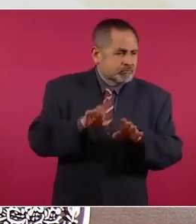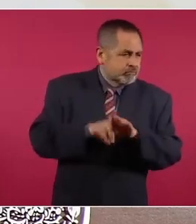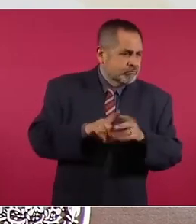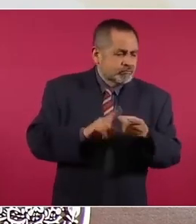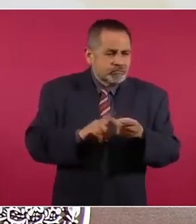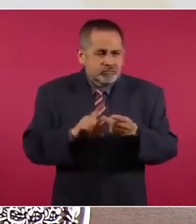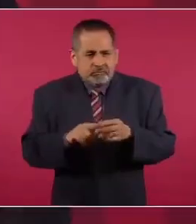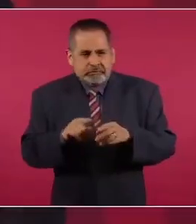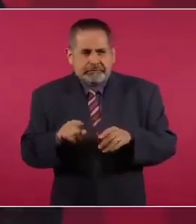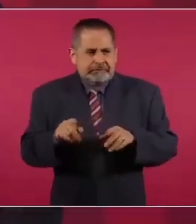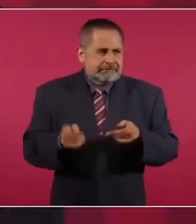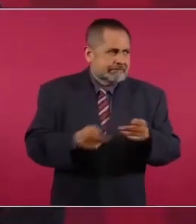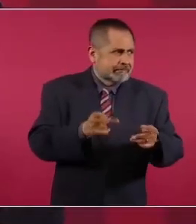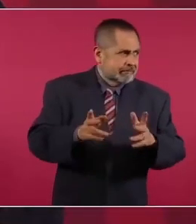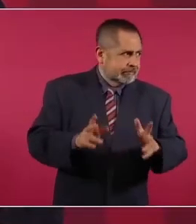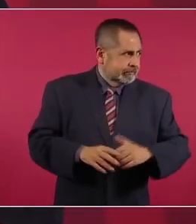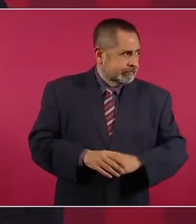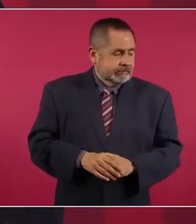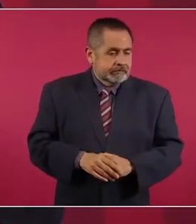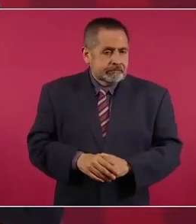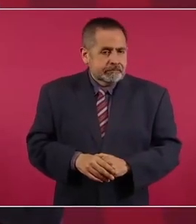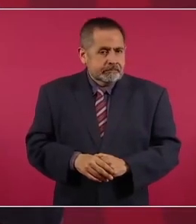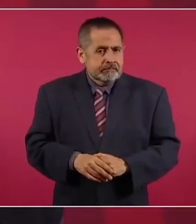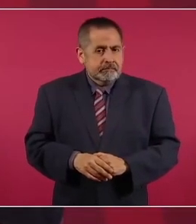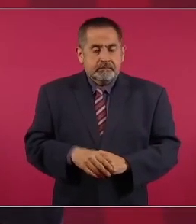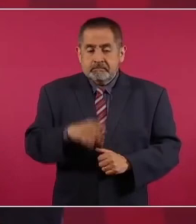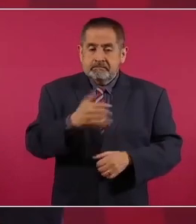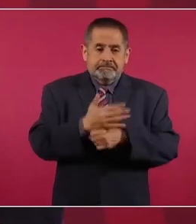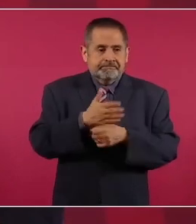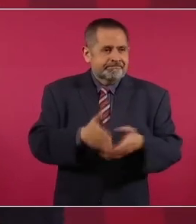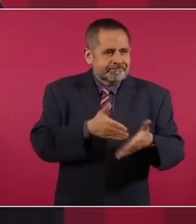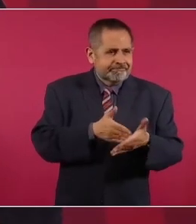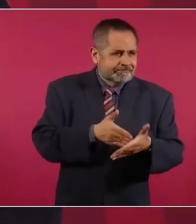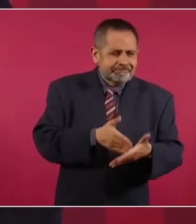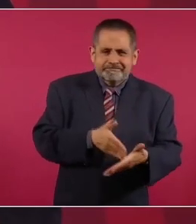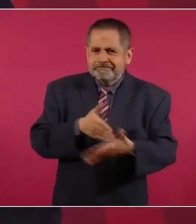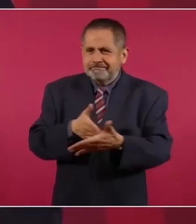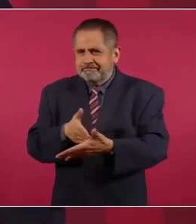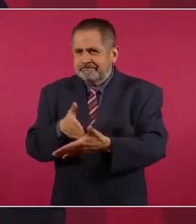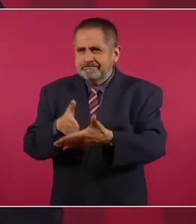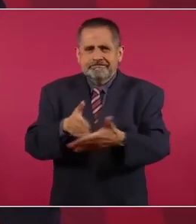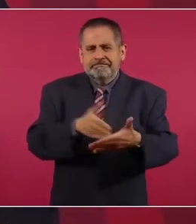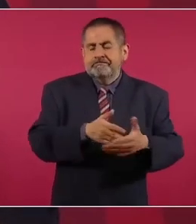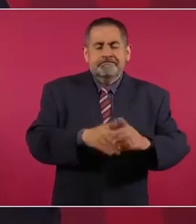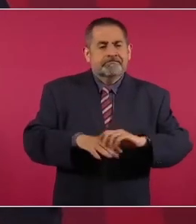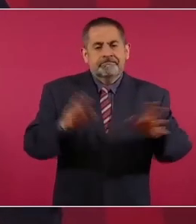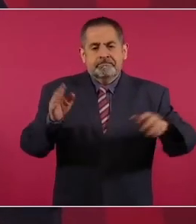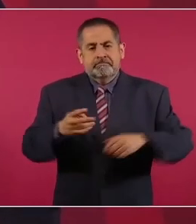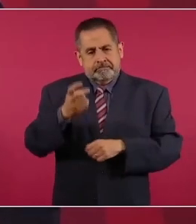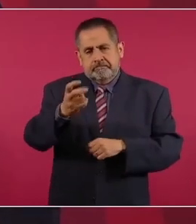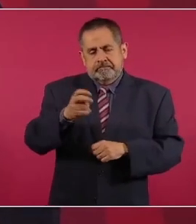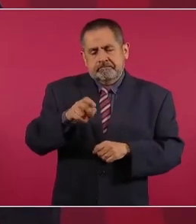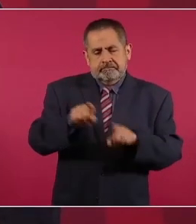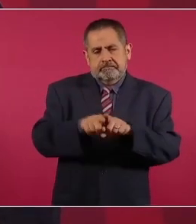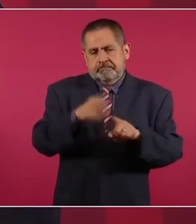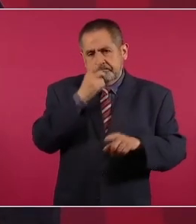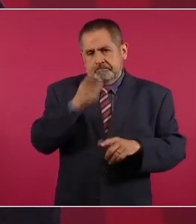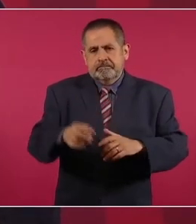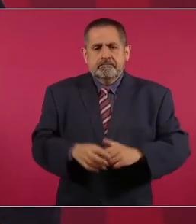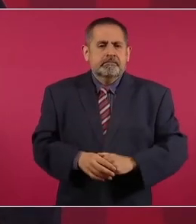con muchos obstáculos, desde luego, por todo esto que estoy planteando.